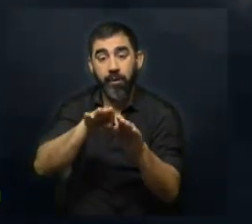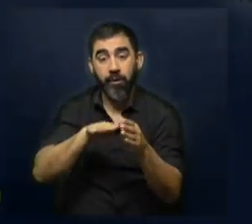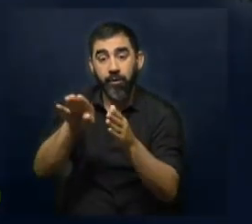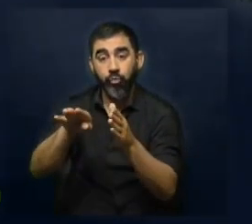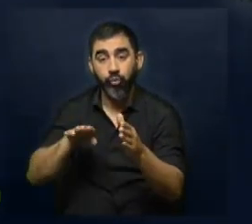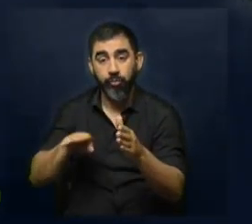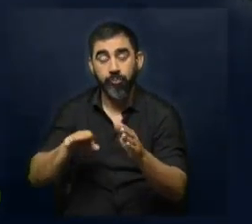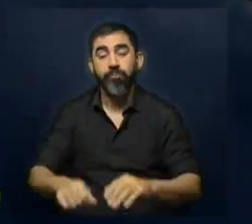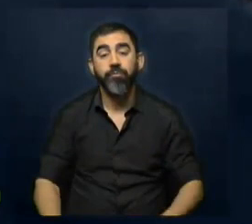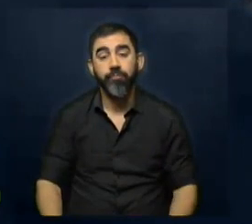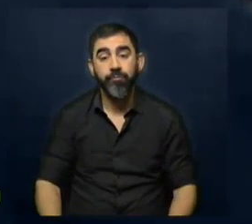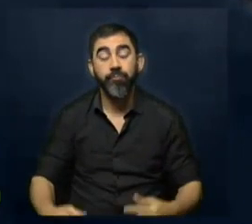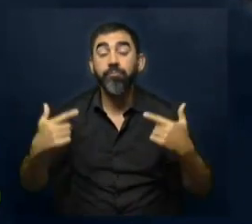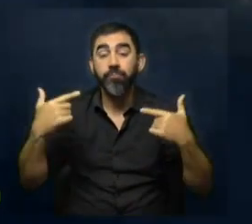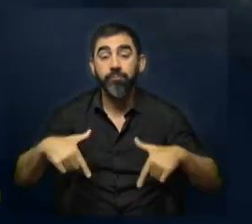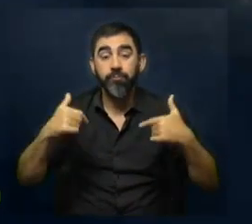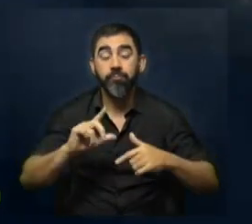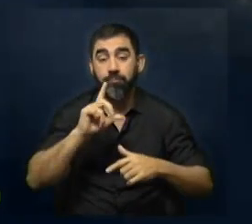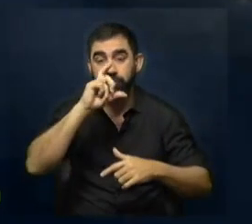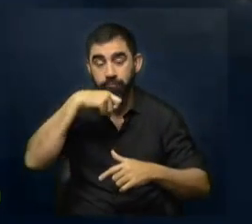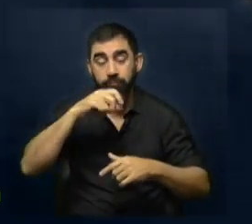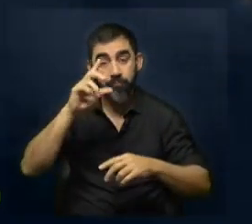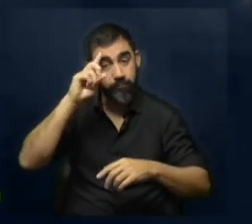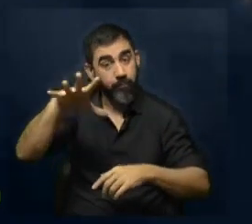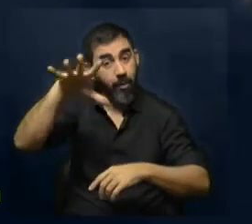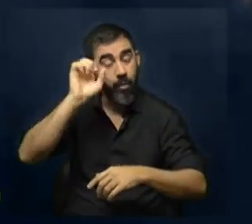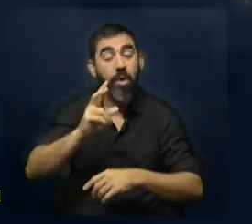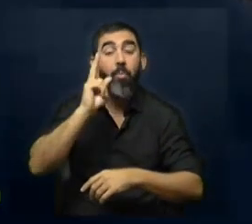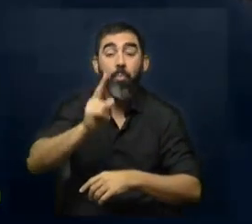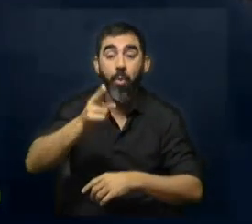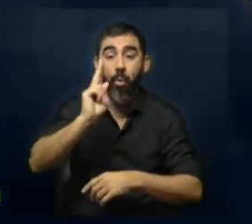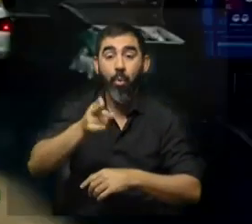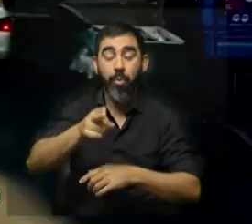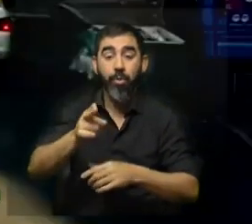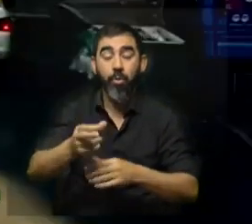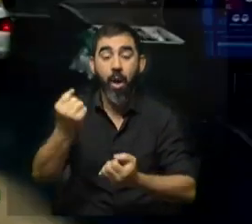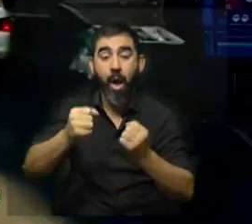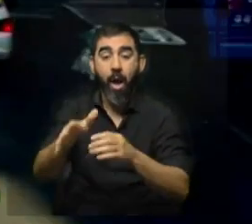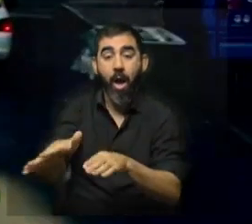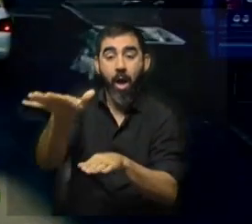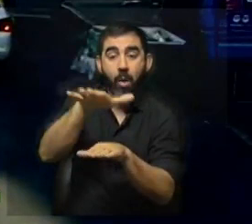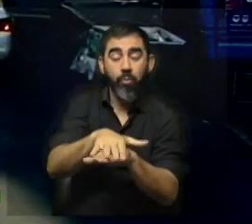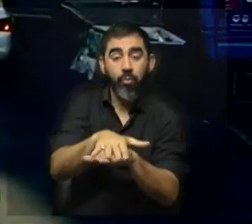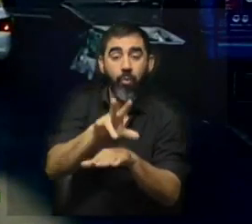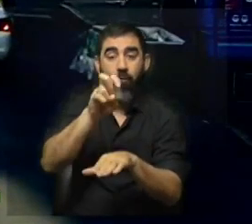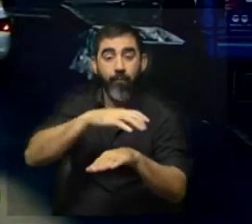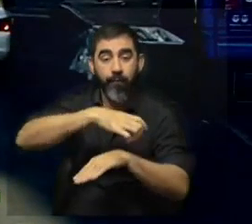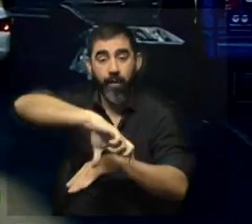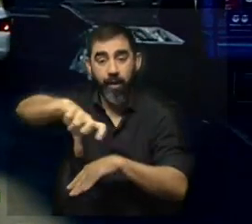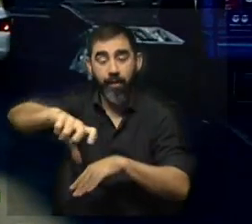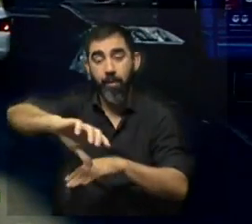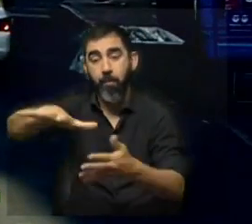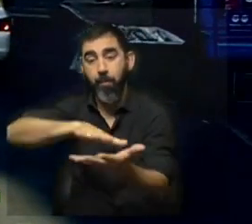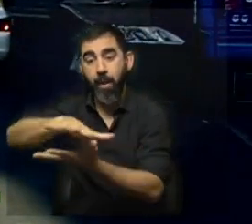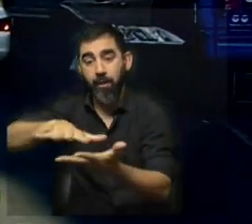zona. Sí, y en este marco la Intendencia de Montevideo recuerda que está prohibido estacionar vehículos en veredas y áreas verdes como canteros y plazas.